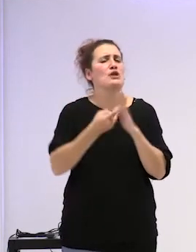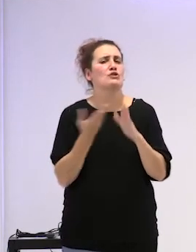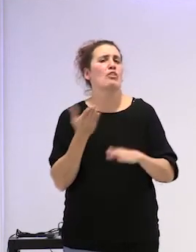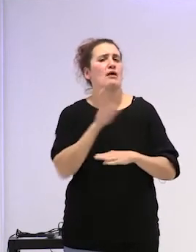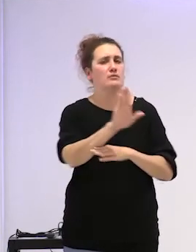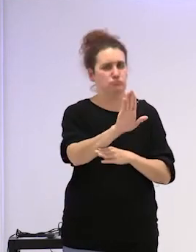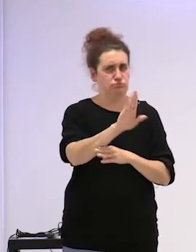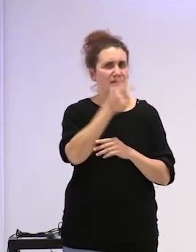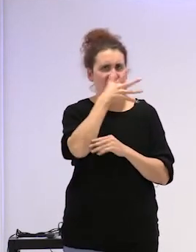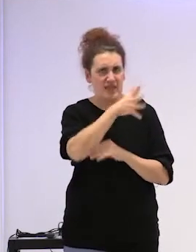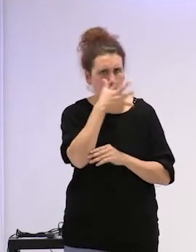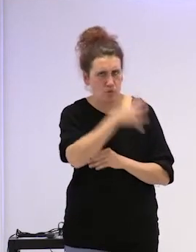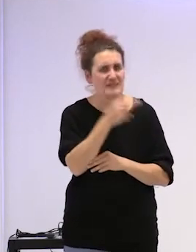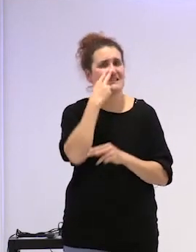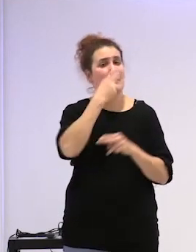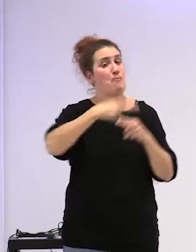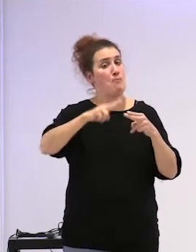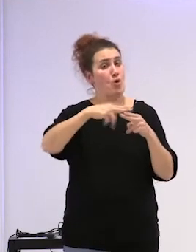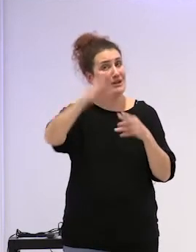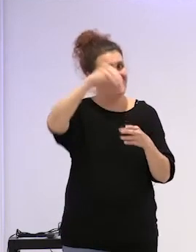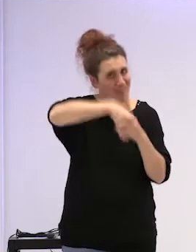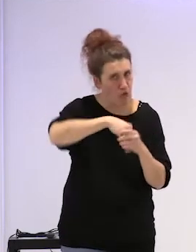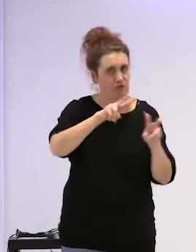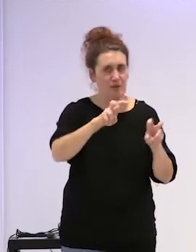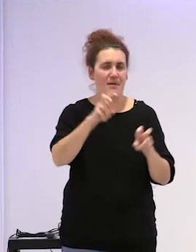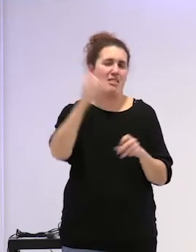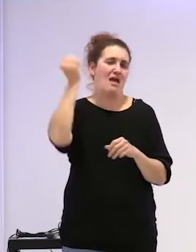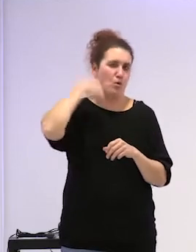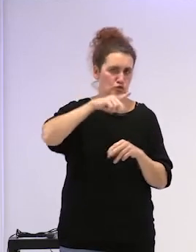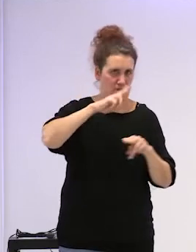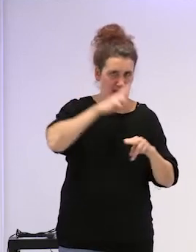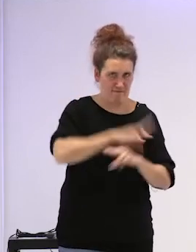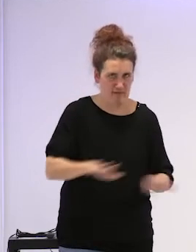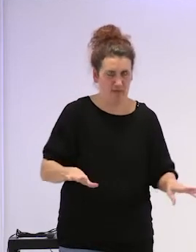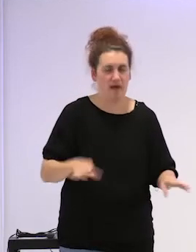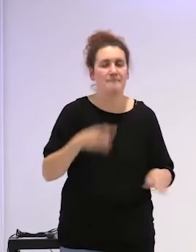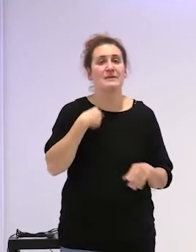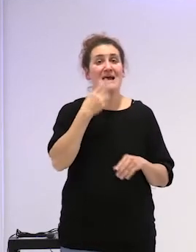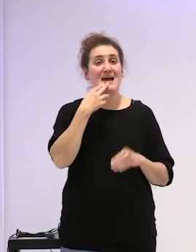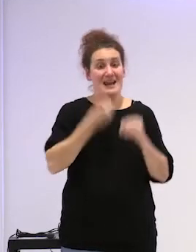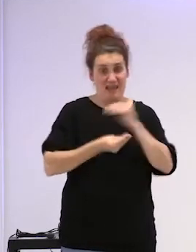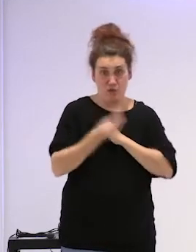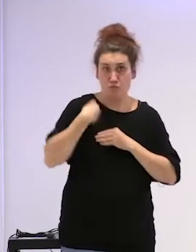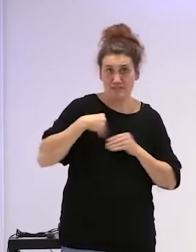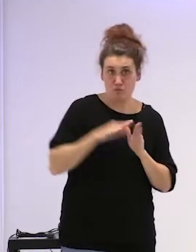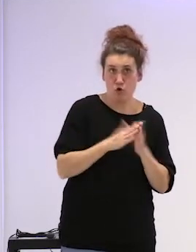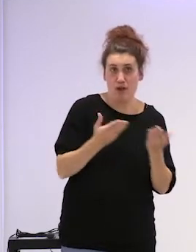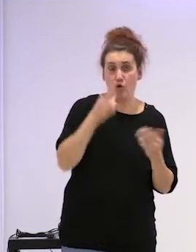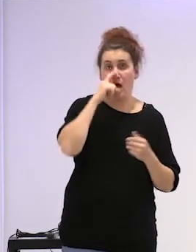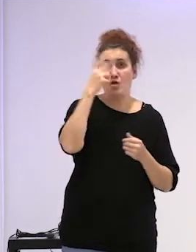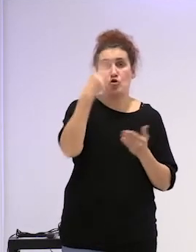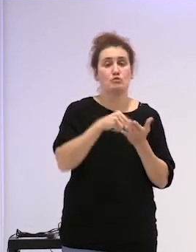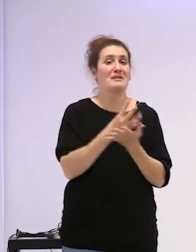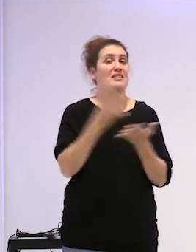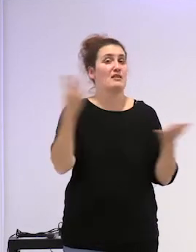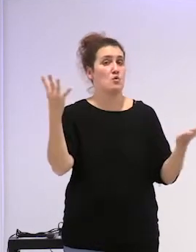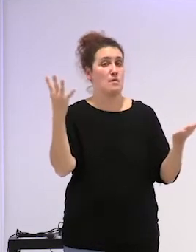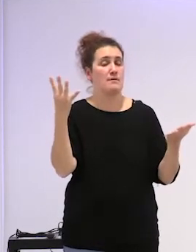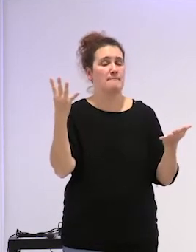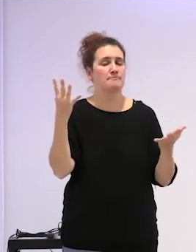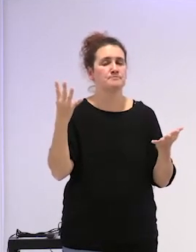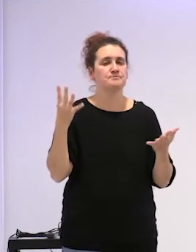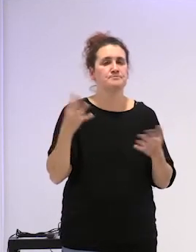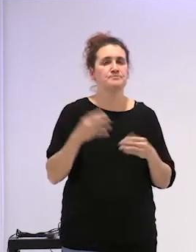politización de los abusos sexuales de la infancia nació a raíz de la publicación de un libro con el mismo nombre en 2019 y